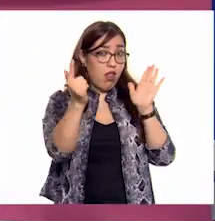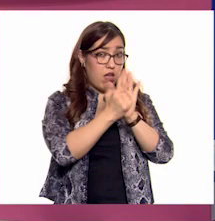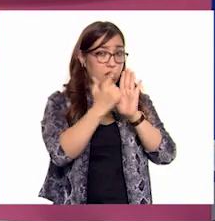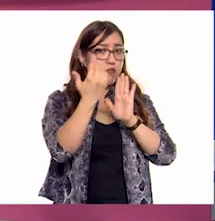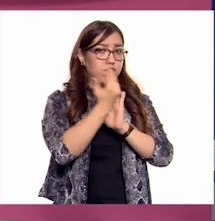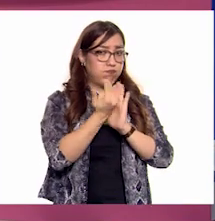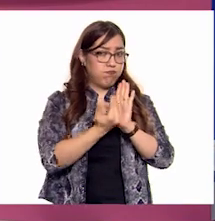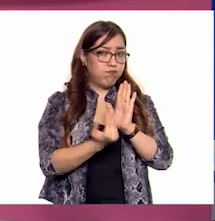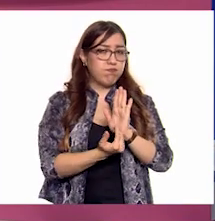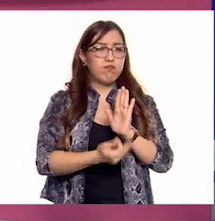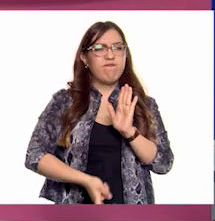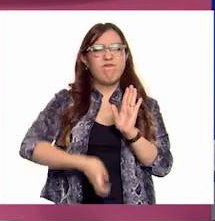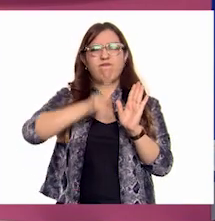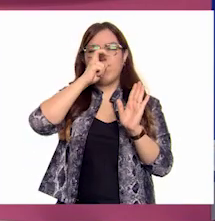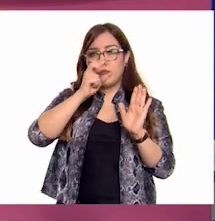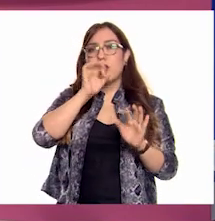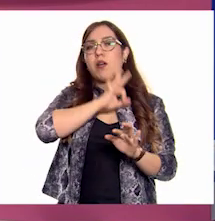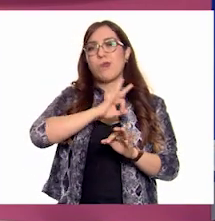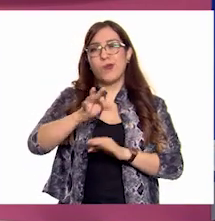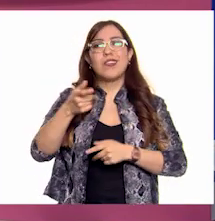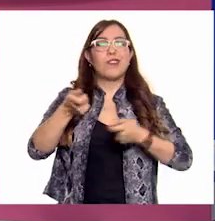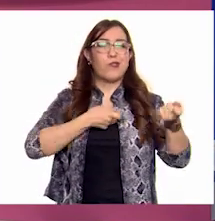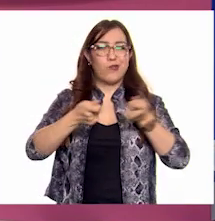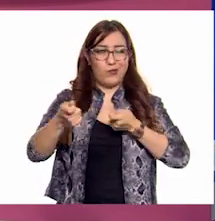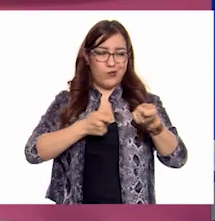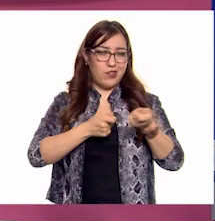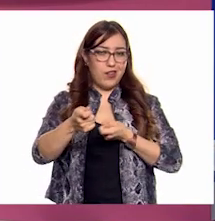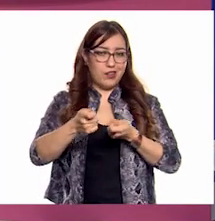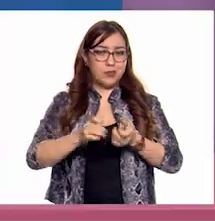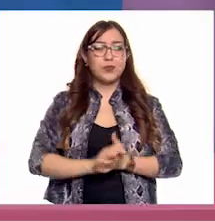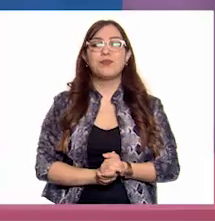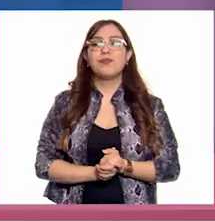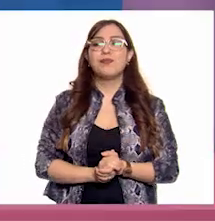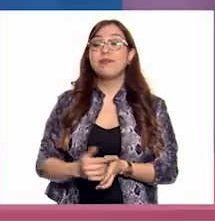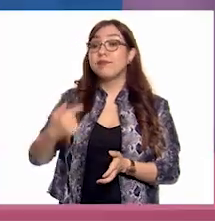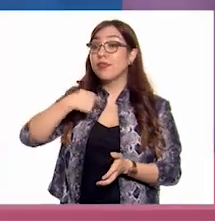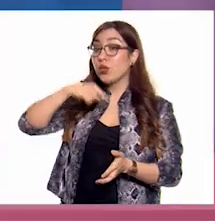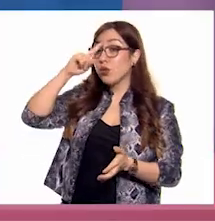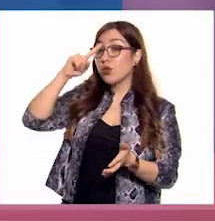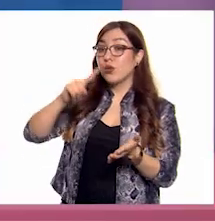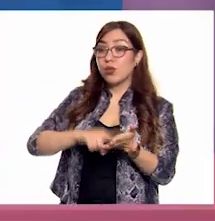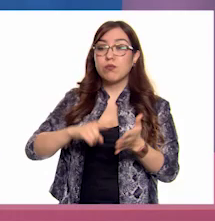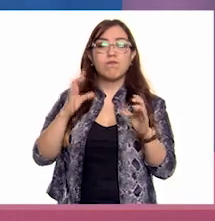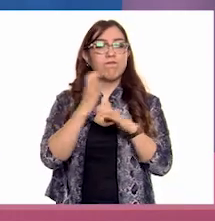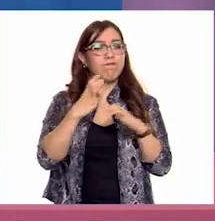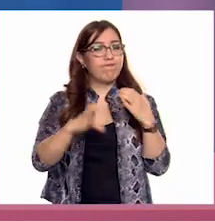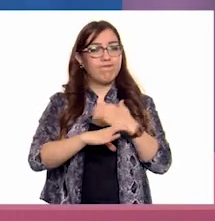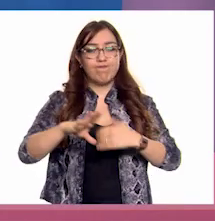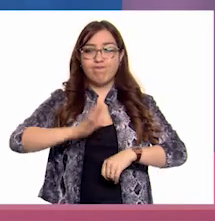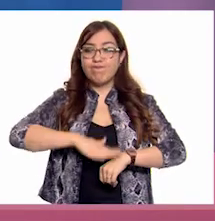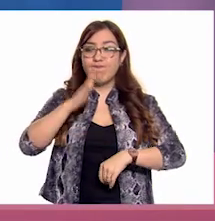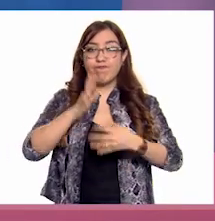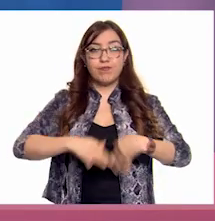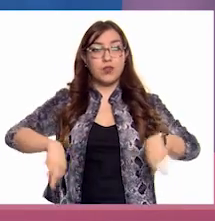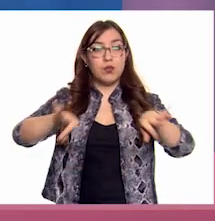controlar, ¿no? Así es. Sí. Yo creo que las acciones más importantes las debemos realizar las personas, es